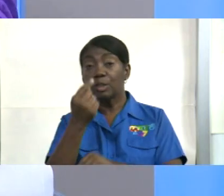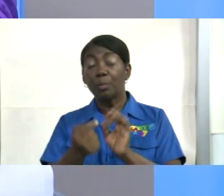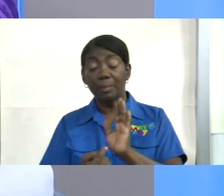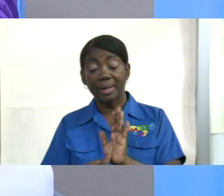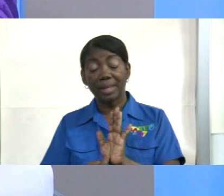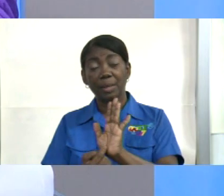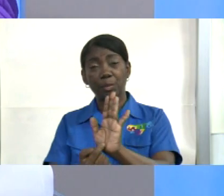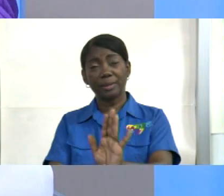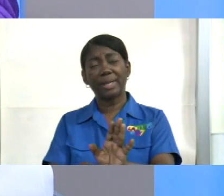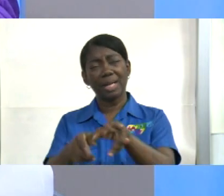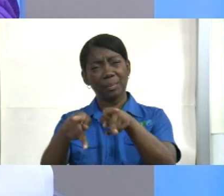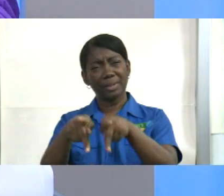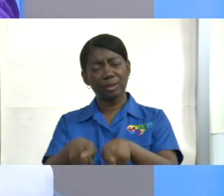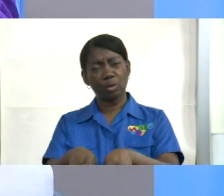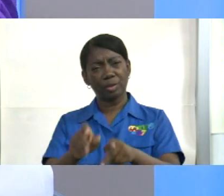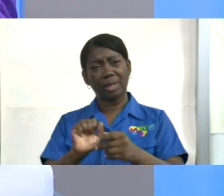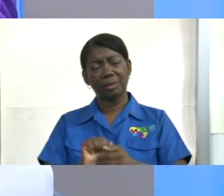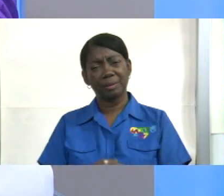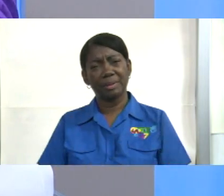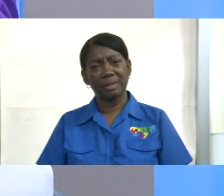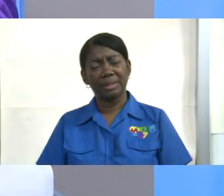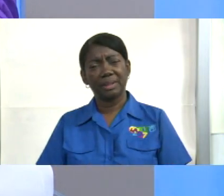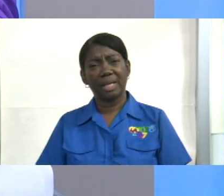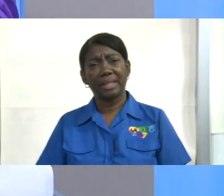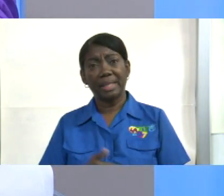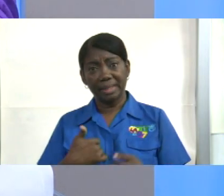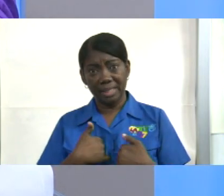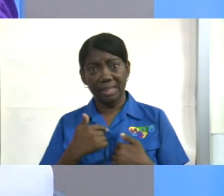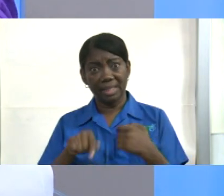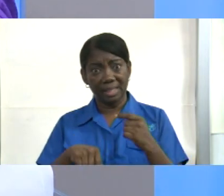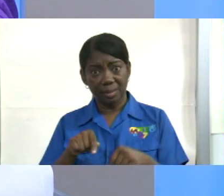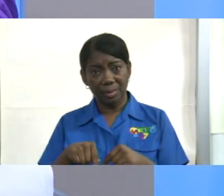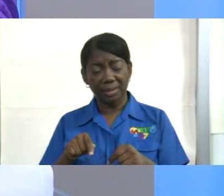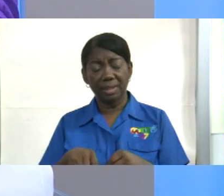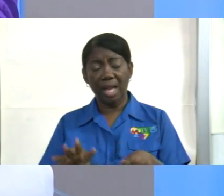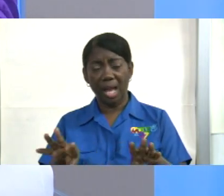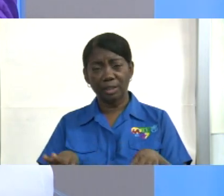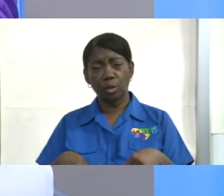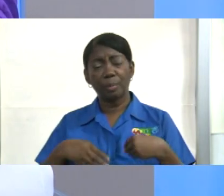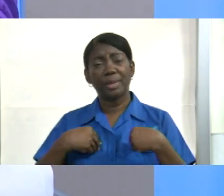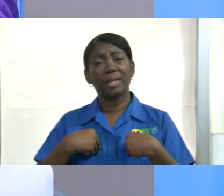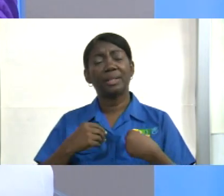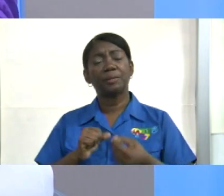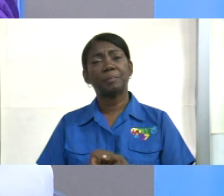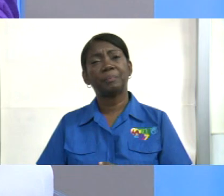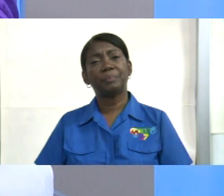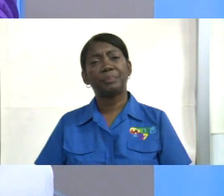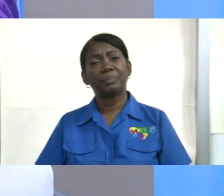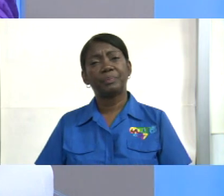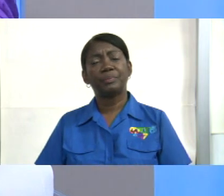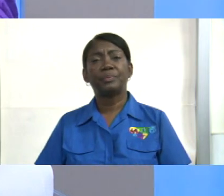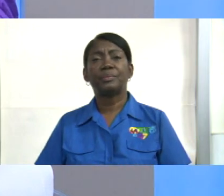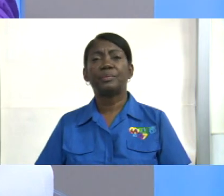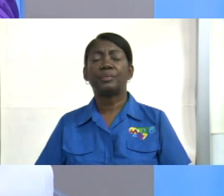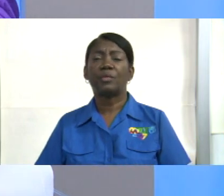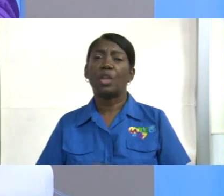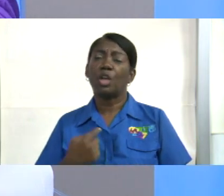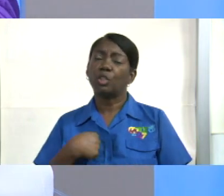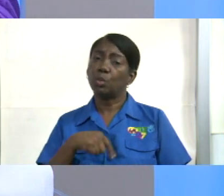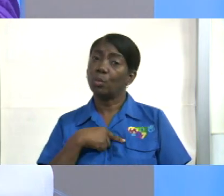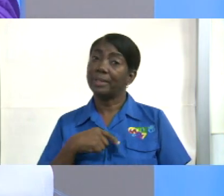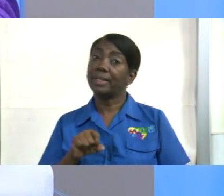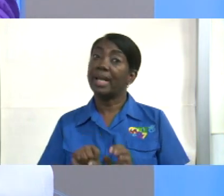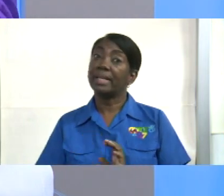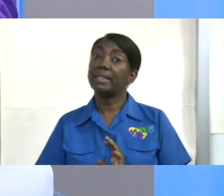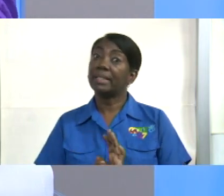no solamente demostrar pues es que es un asumir nuestra identidad como